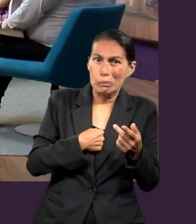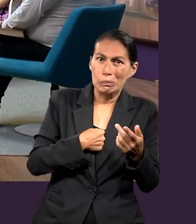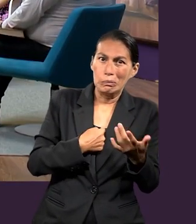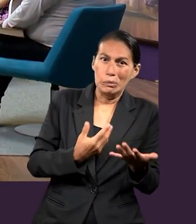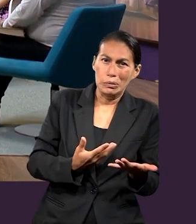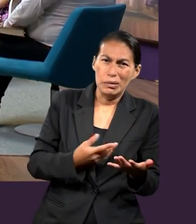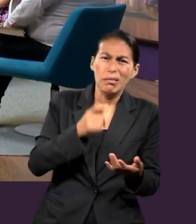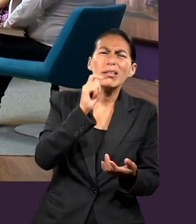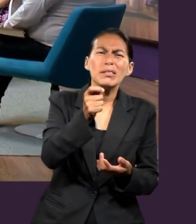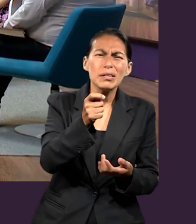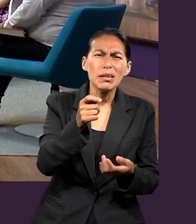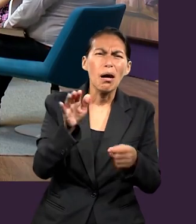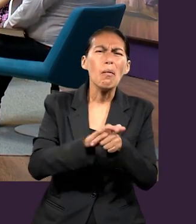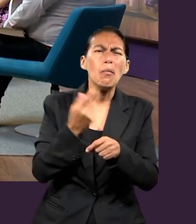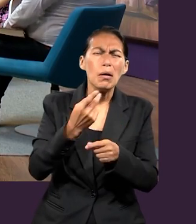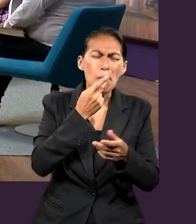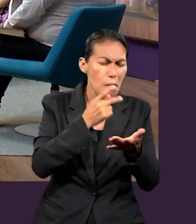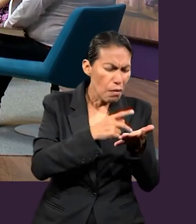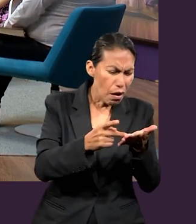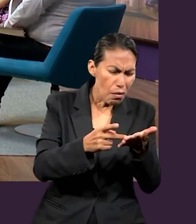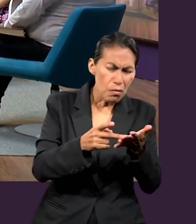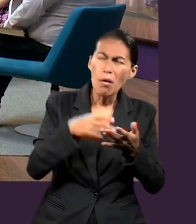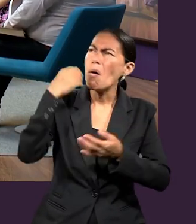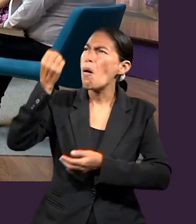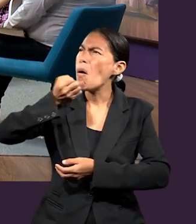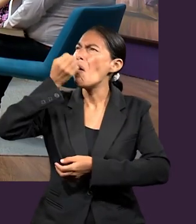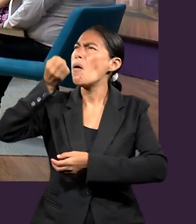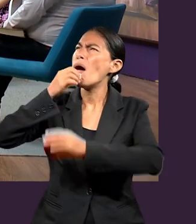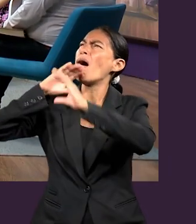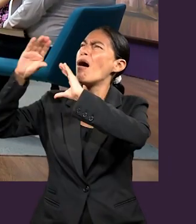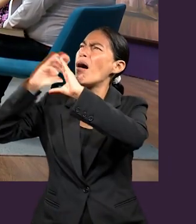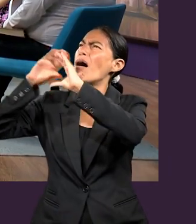que se deba a que mientras más tiempo pasaba,